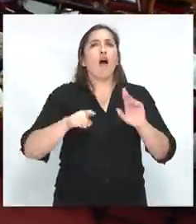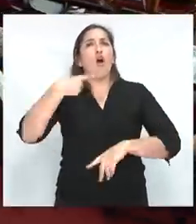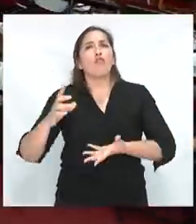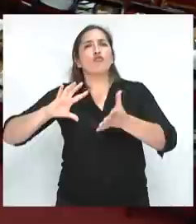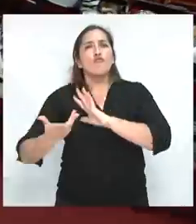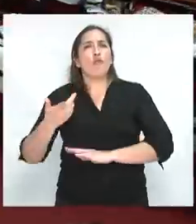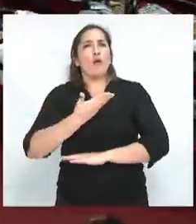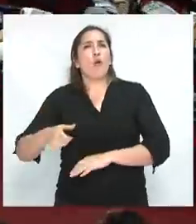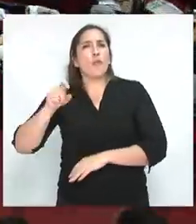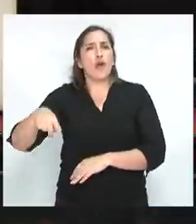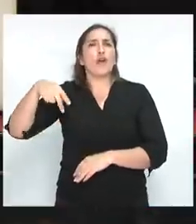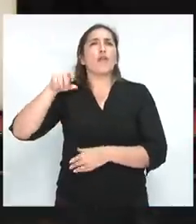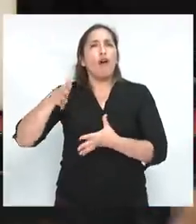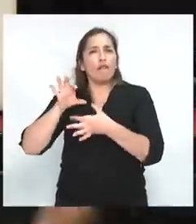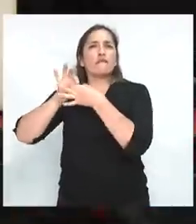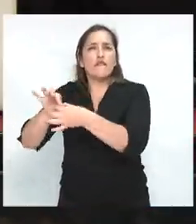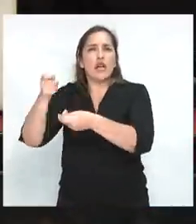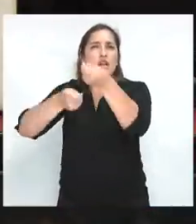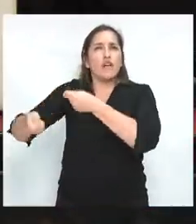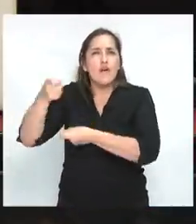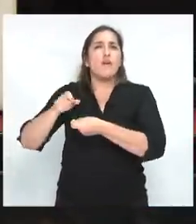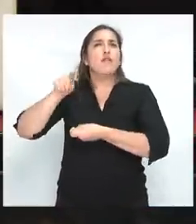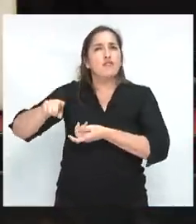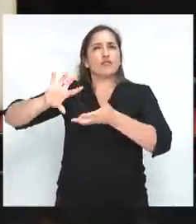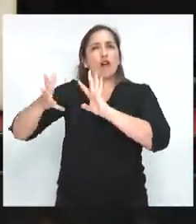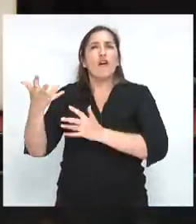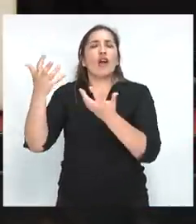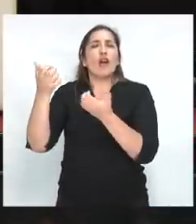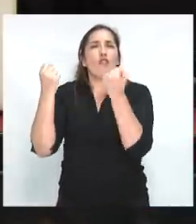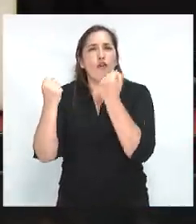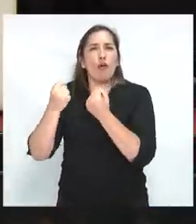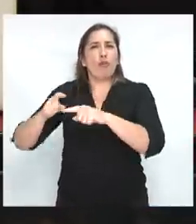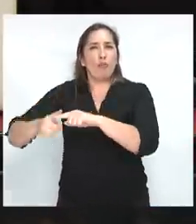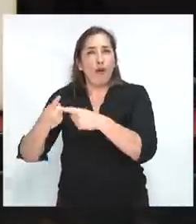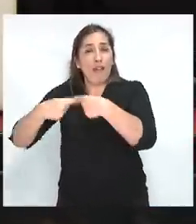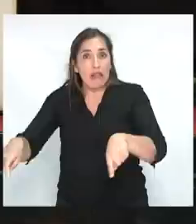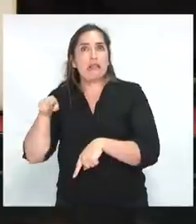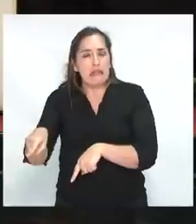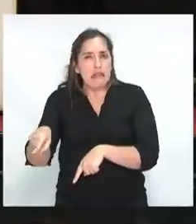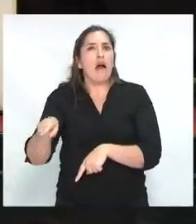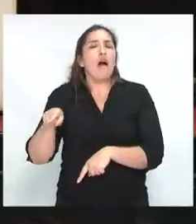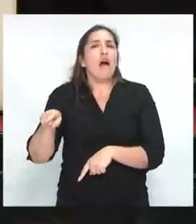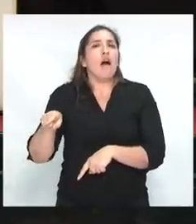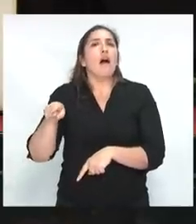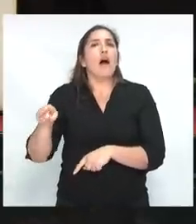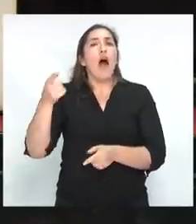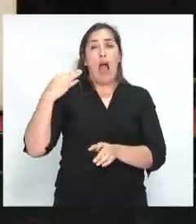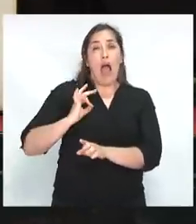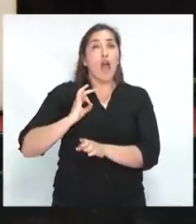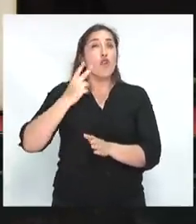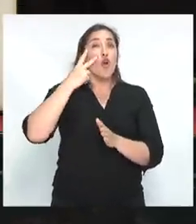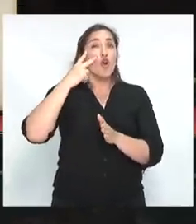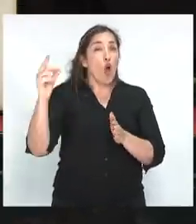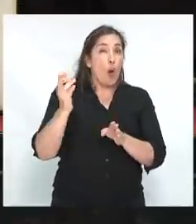las desigualdades se incrementaron, según el coeficiente de Gini, en 1% anual en los años 90 hasta el año